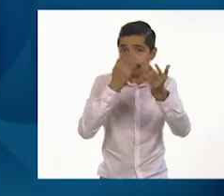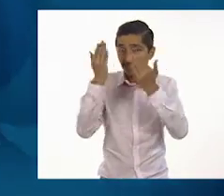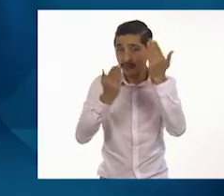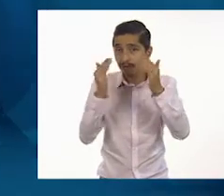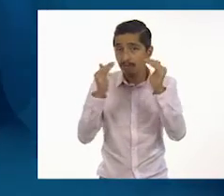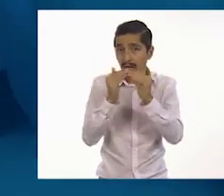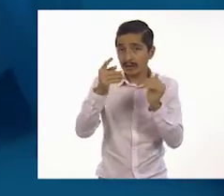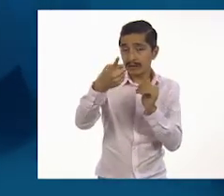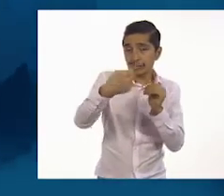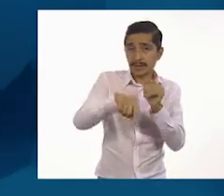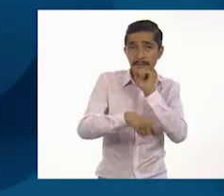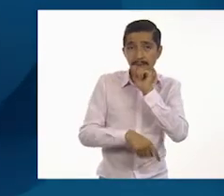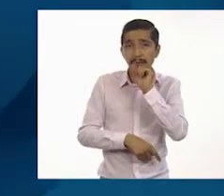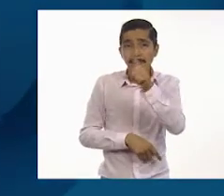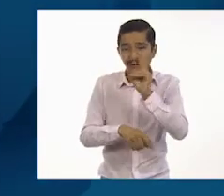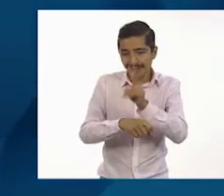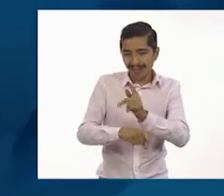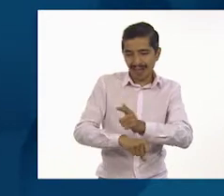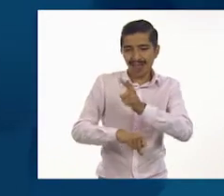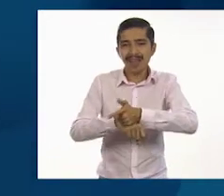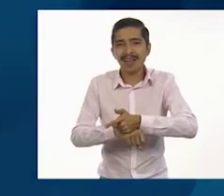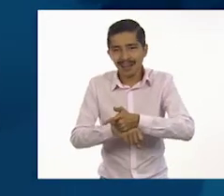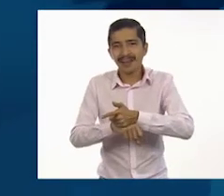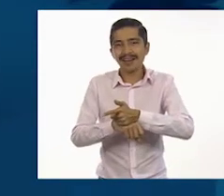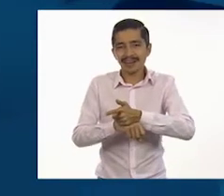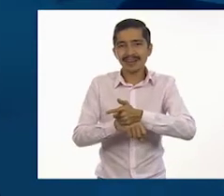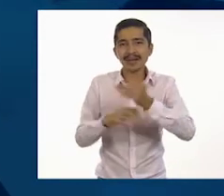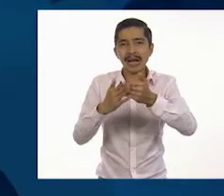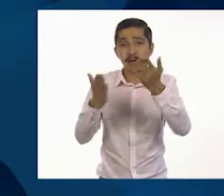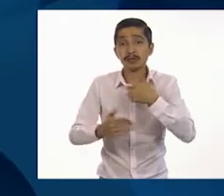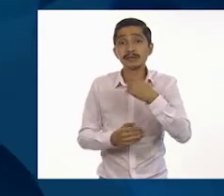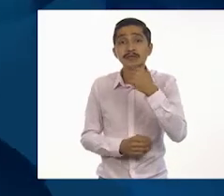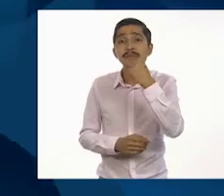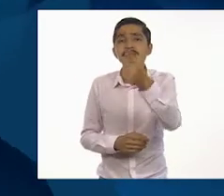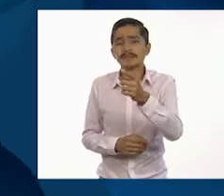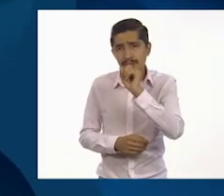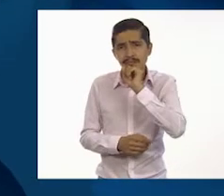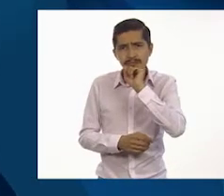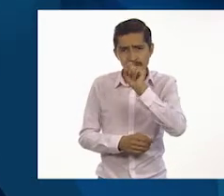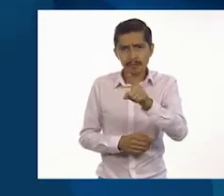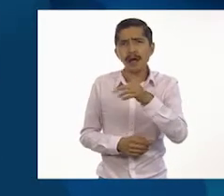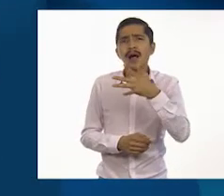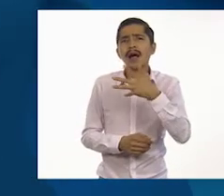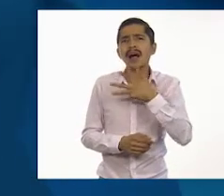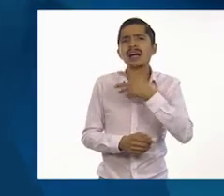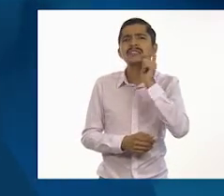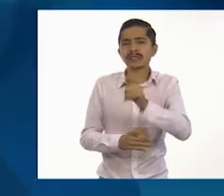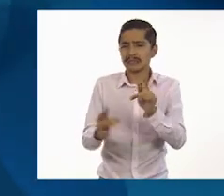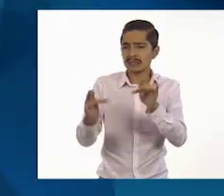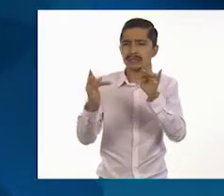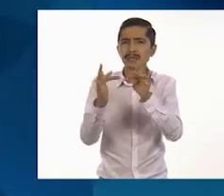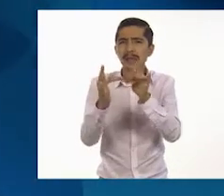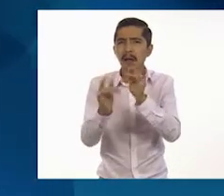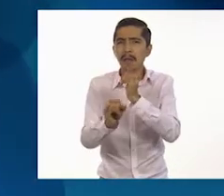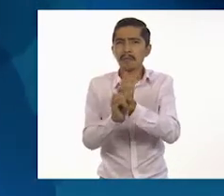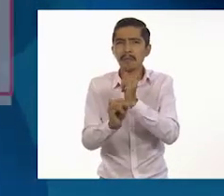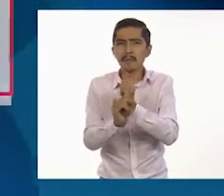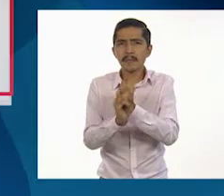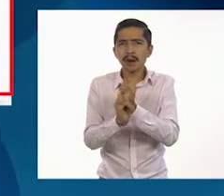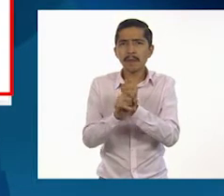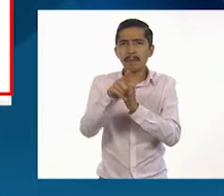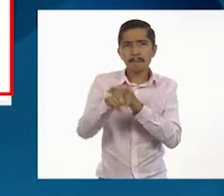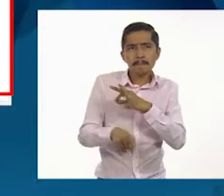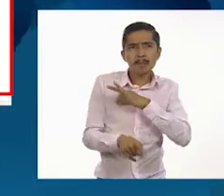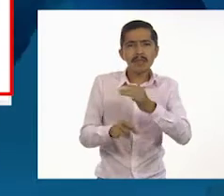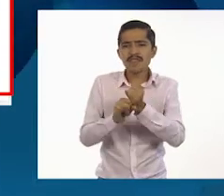también hayan notado lo mismo que ustedes. Y quiero decirles que también nos ofrece algunos enlaces digitales donde podemos